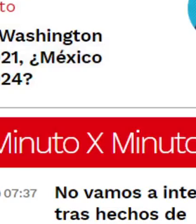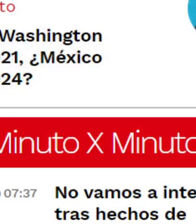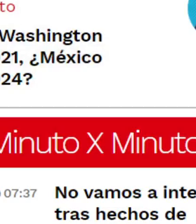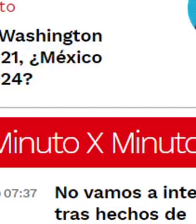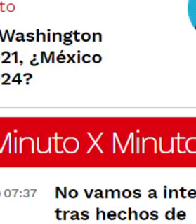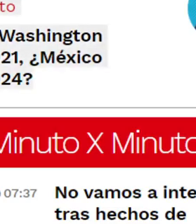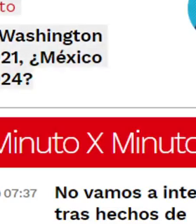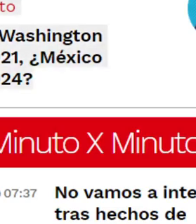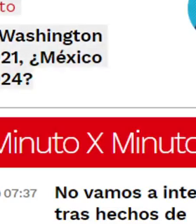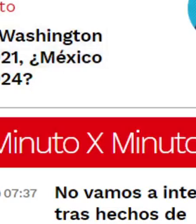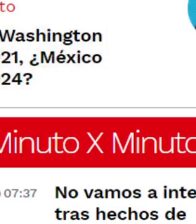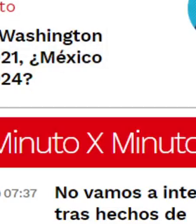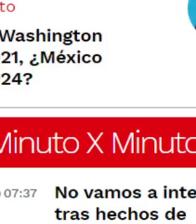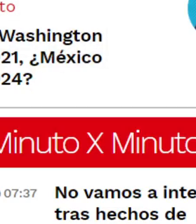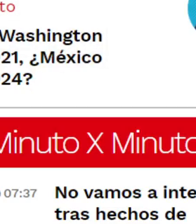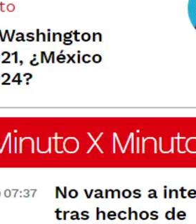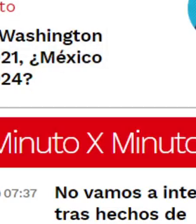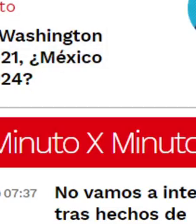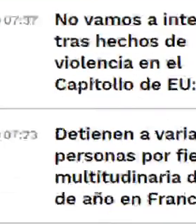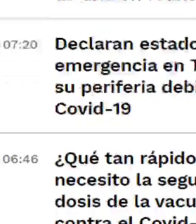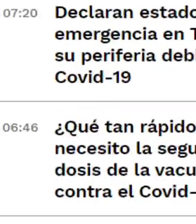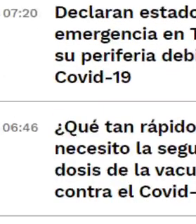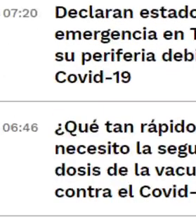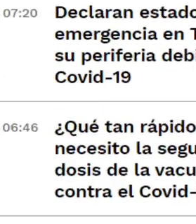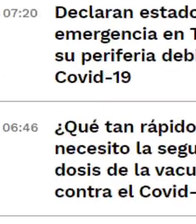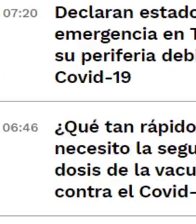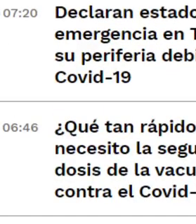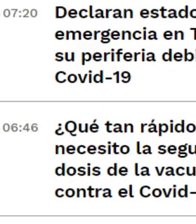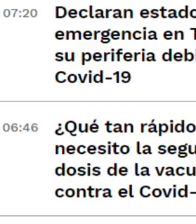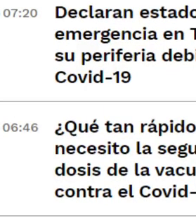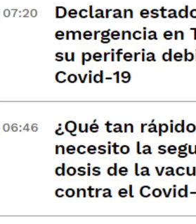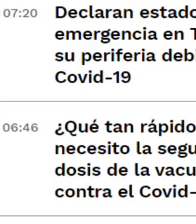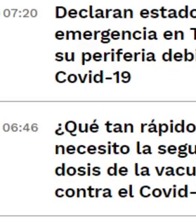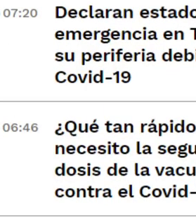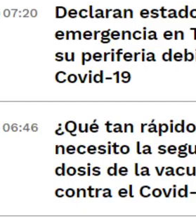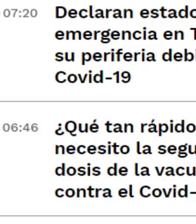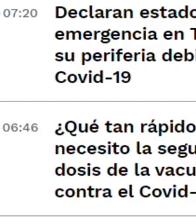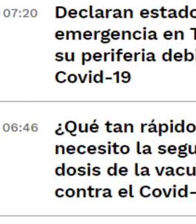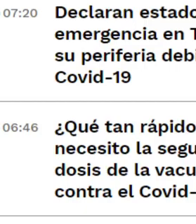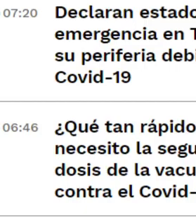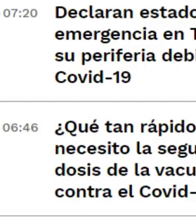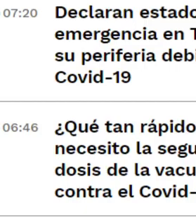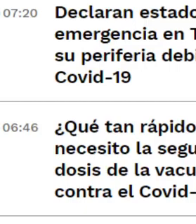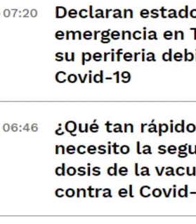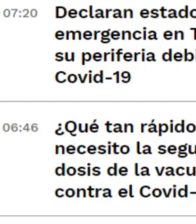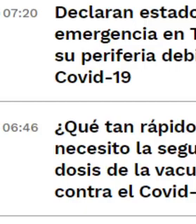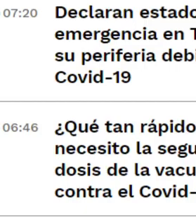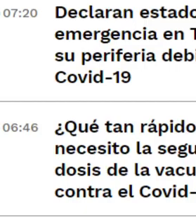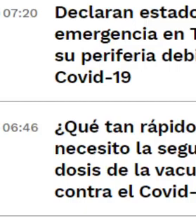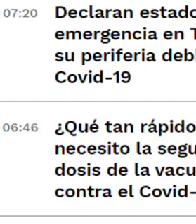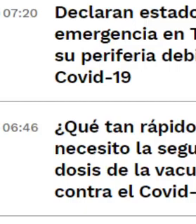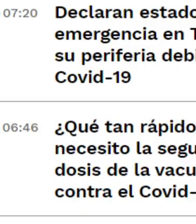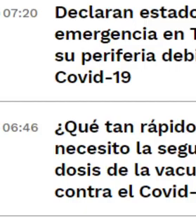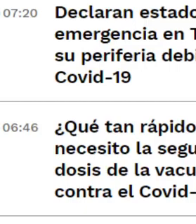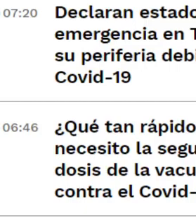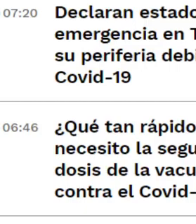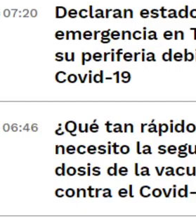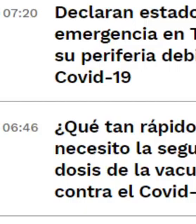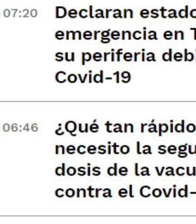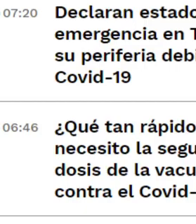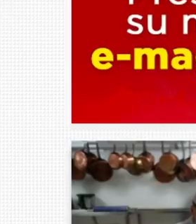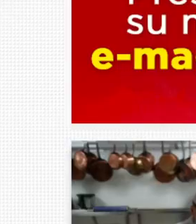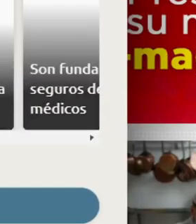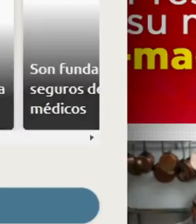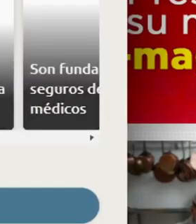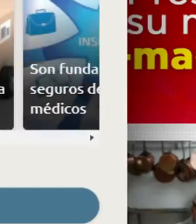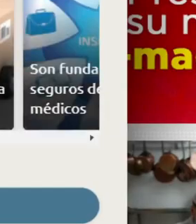particulares, de acuerdo a la ley, por estas reformas que se llevaron a cabo, tienen preferencia para subir la energía que producen